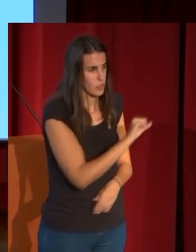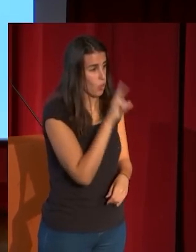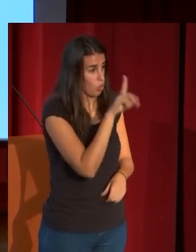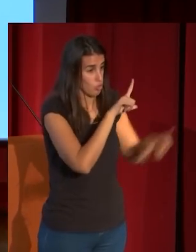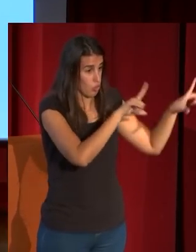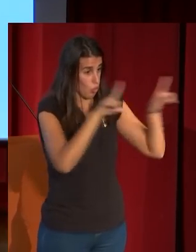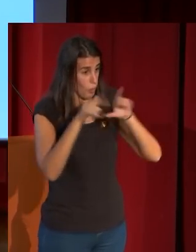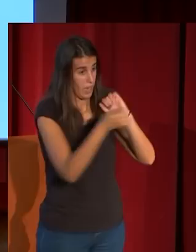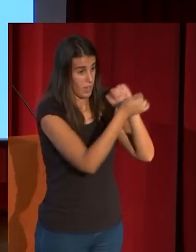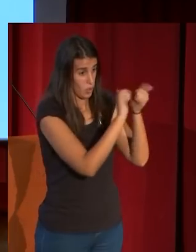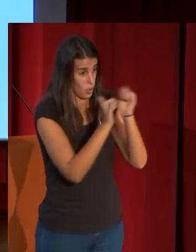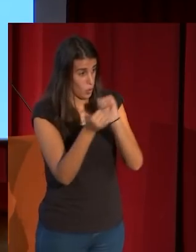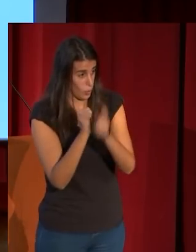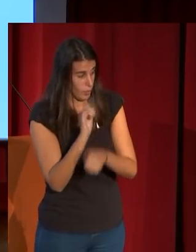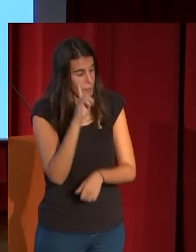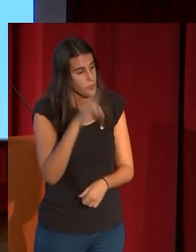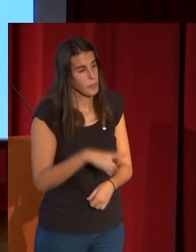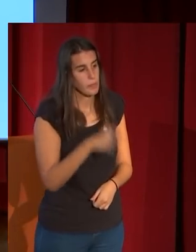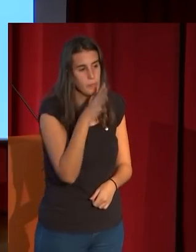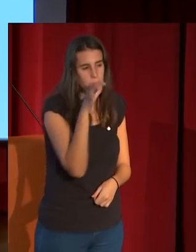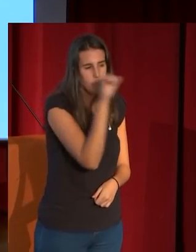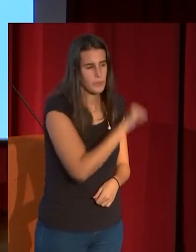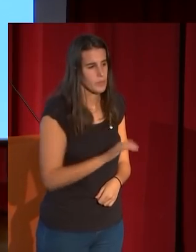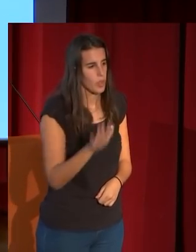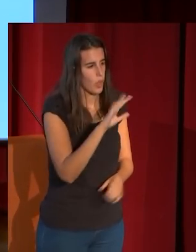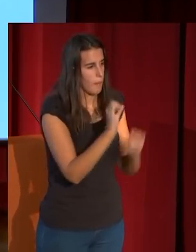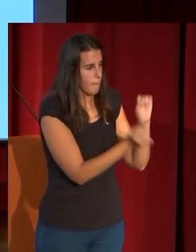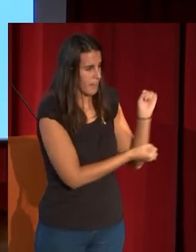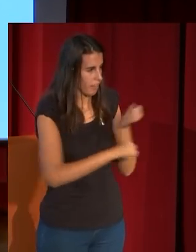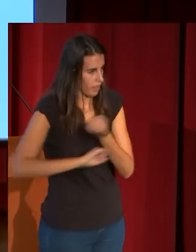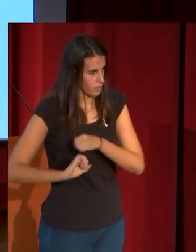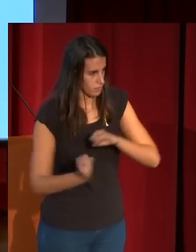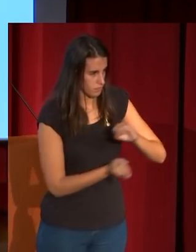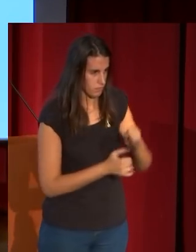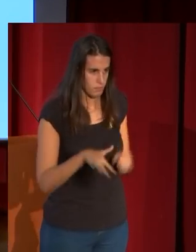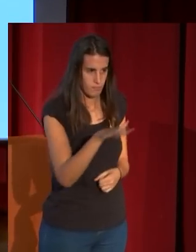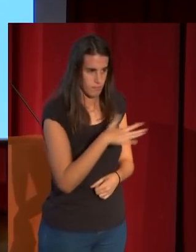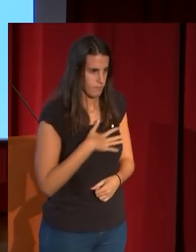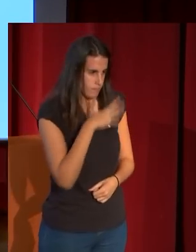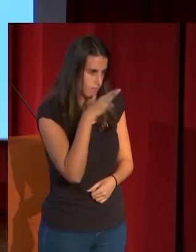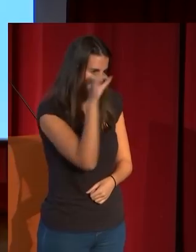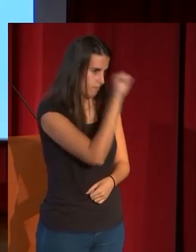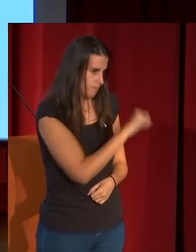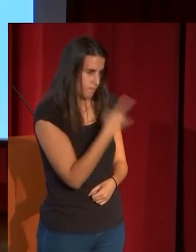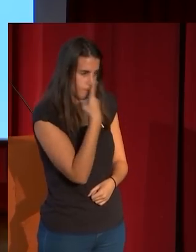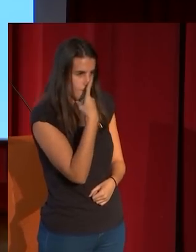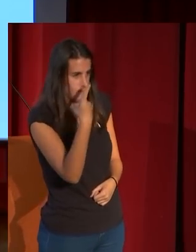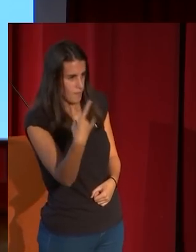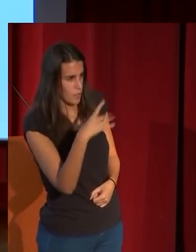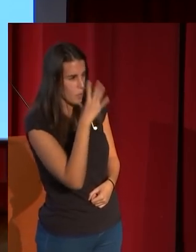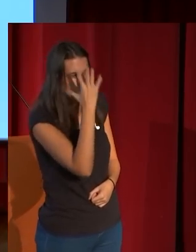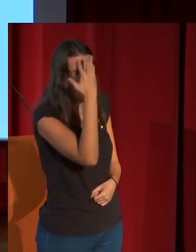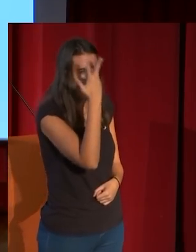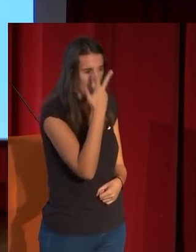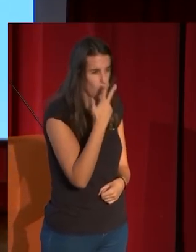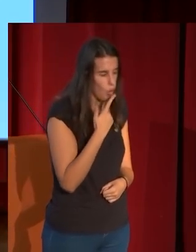pero al mismo tiempo está fascinado por lo veneciano y enseguida la atracción por el color, especialmente